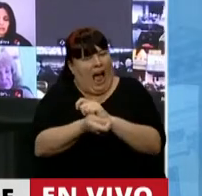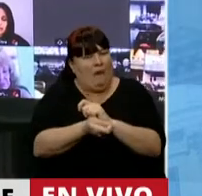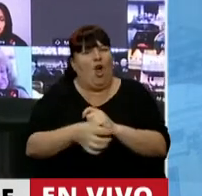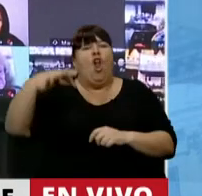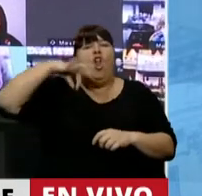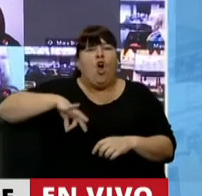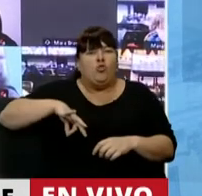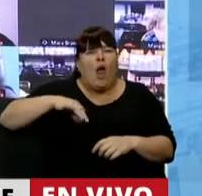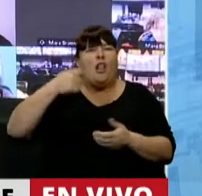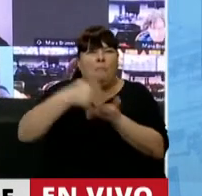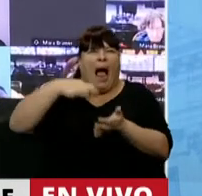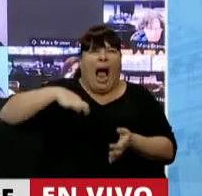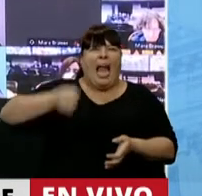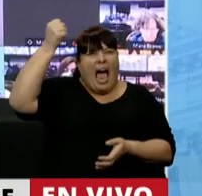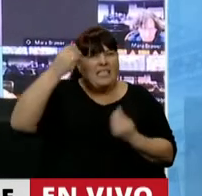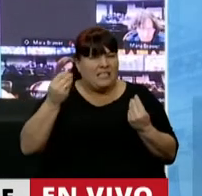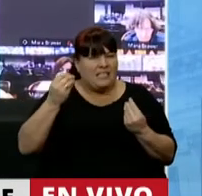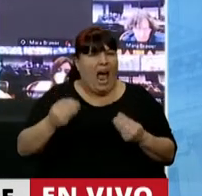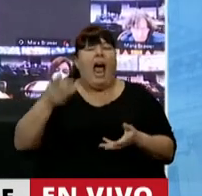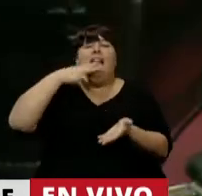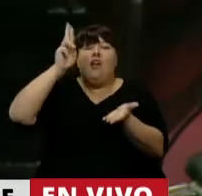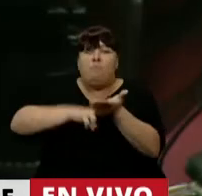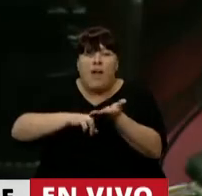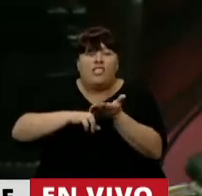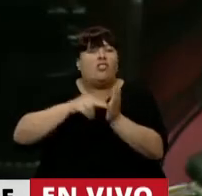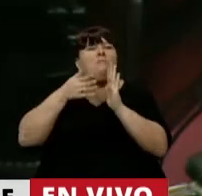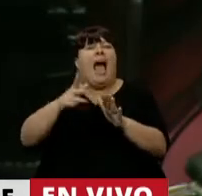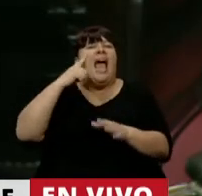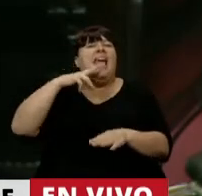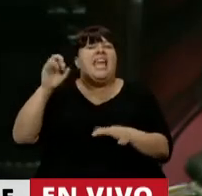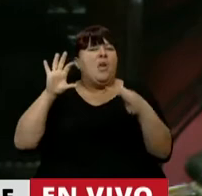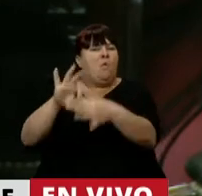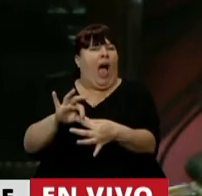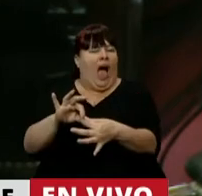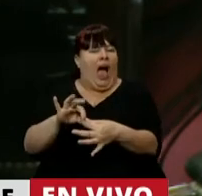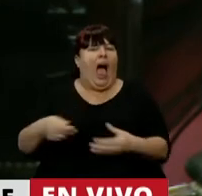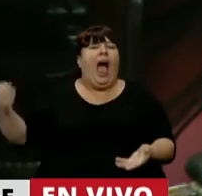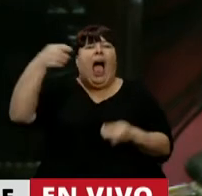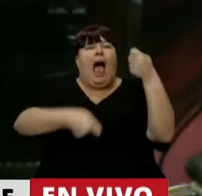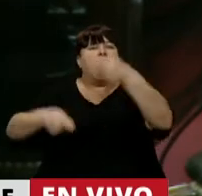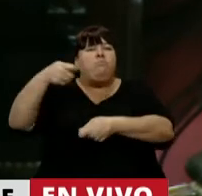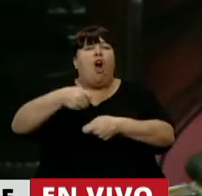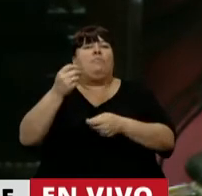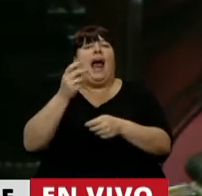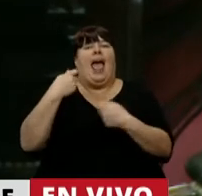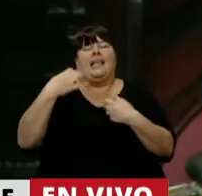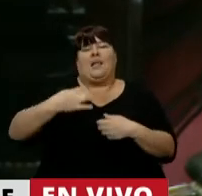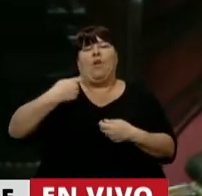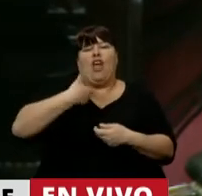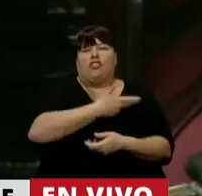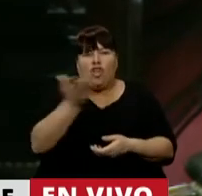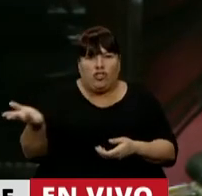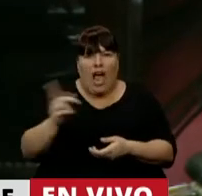salarios pagan ganancias. La estructura tributaria argentina está basada en el IVA, en los aportes y contribuciones a la seguridad social,